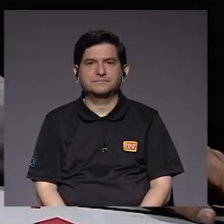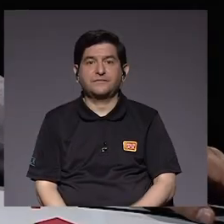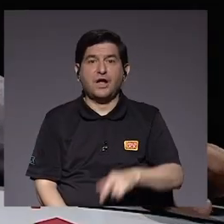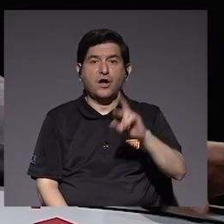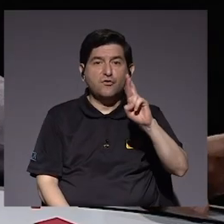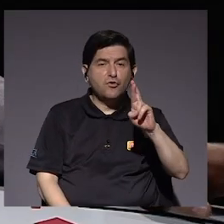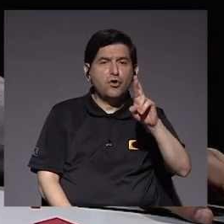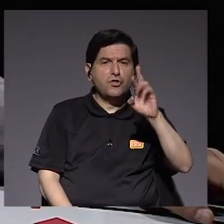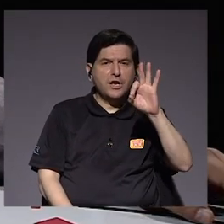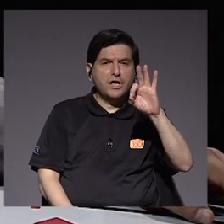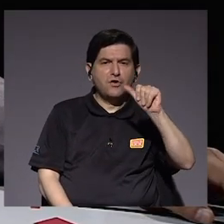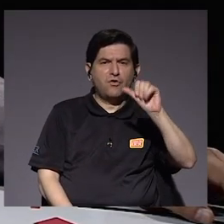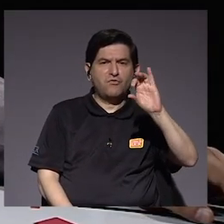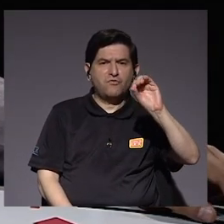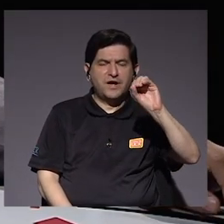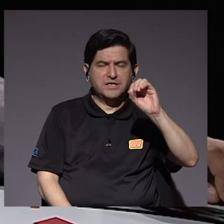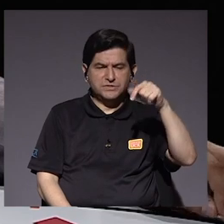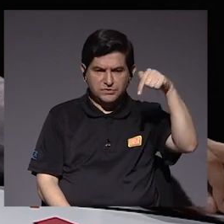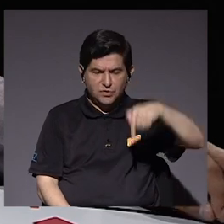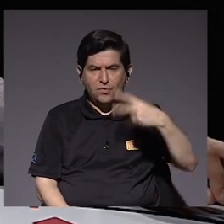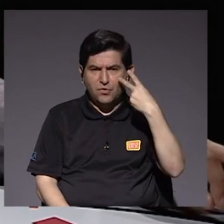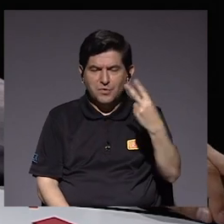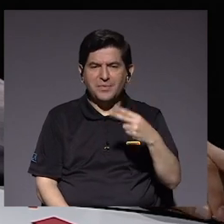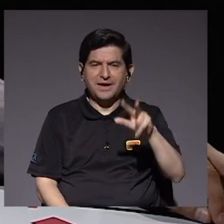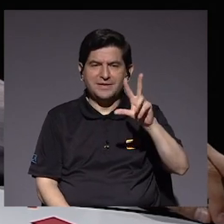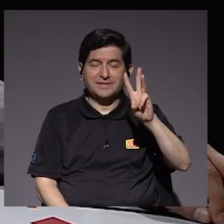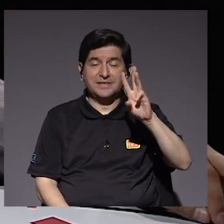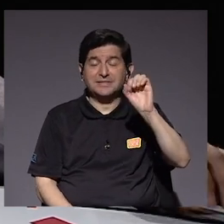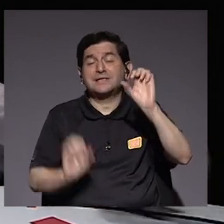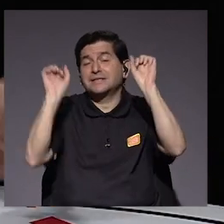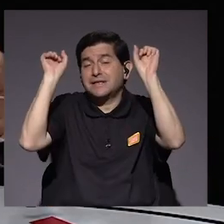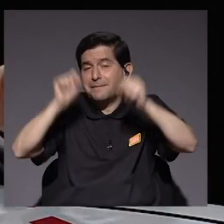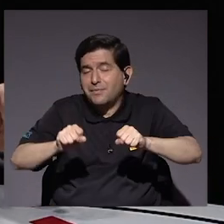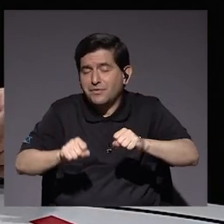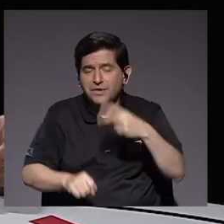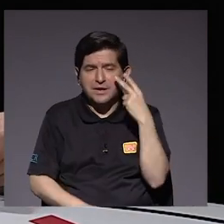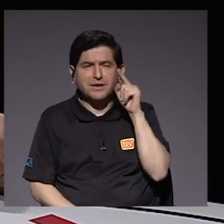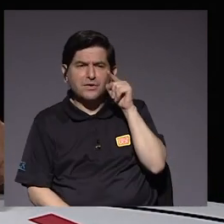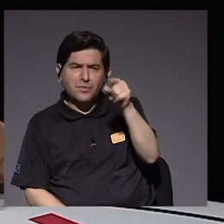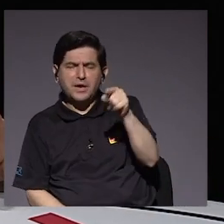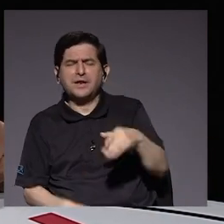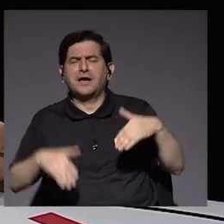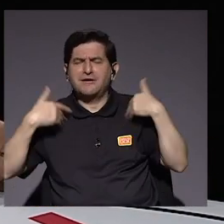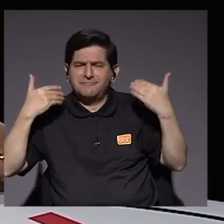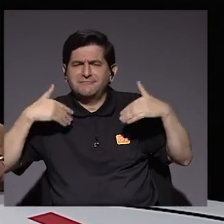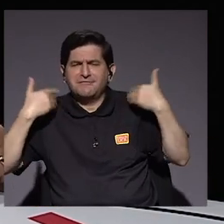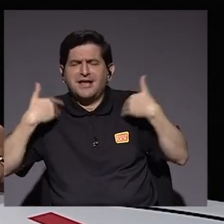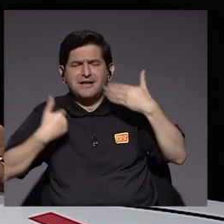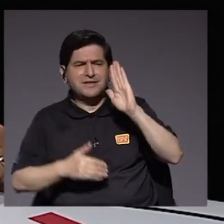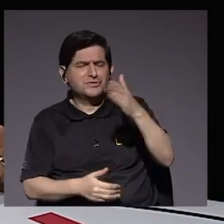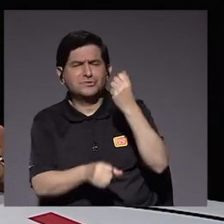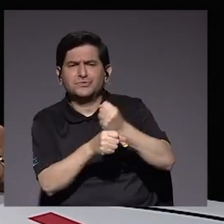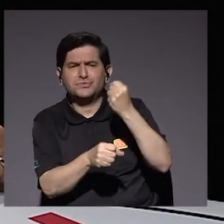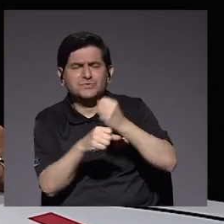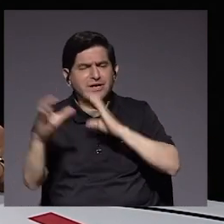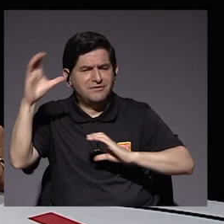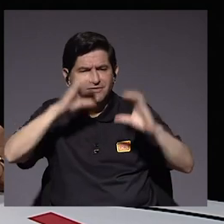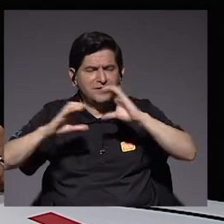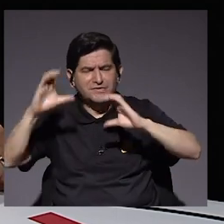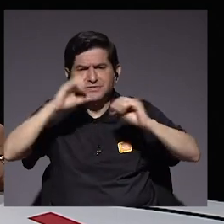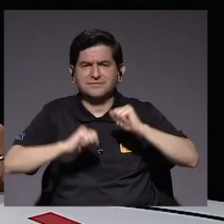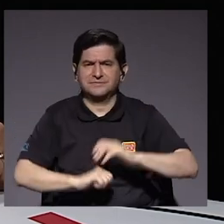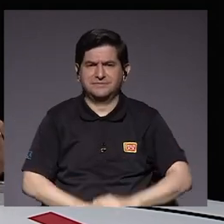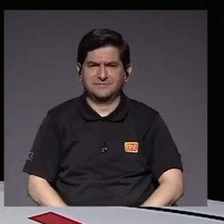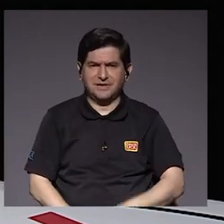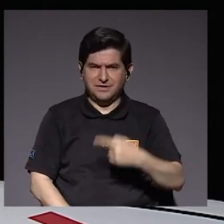Si don Rodrigo Facio nos pudiese ver hoy haciendo este 360, miraría a los ojos a don Alberto y estaría muy contento de la labor que hace como